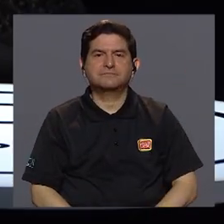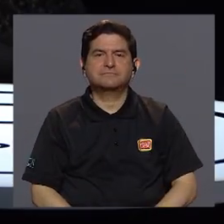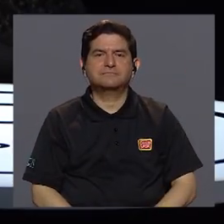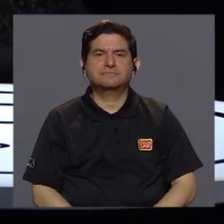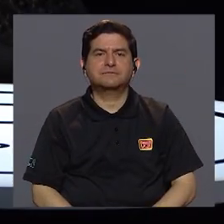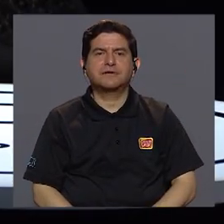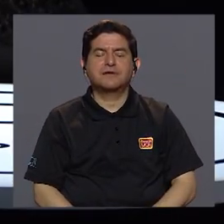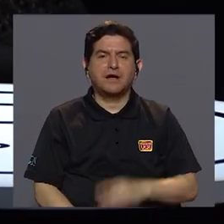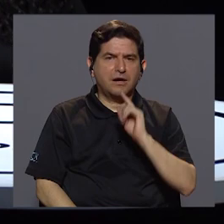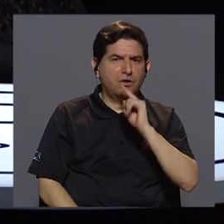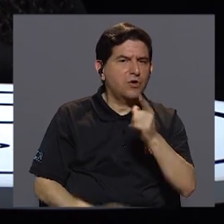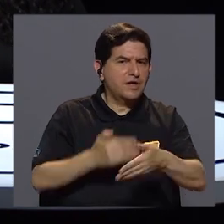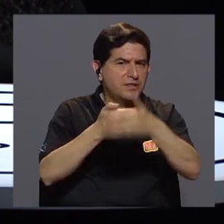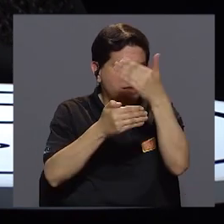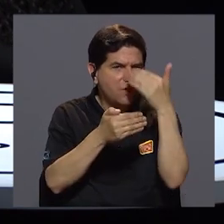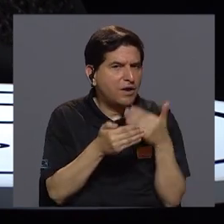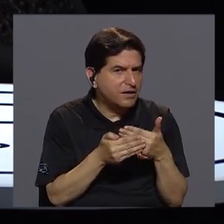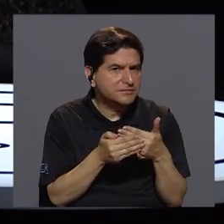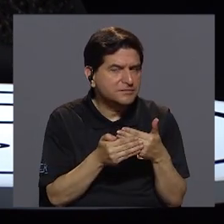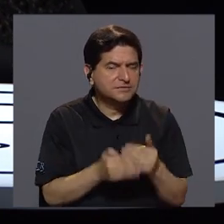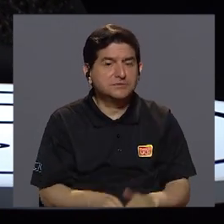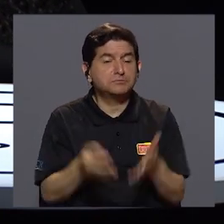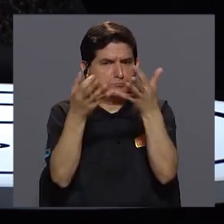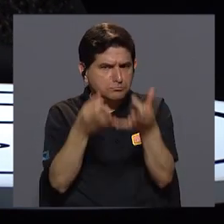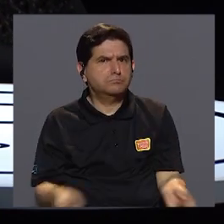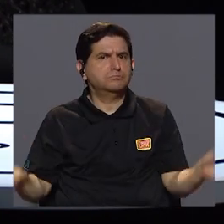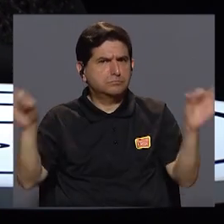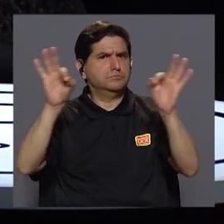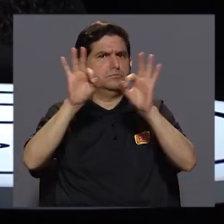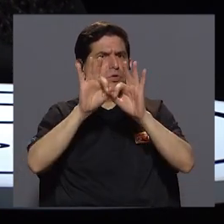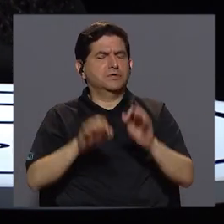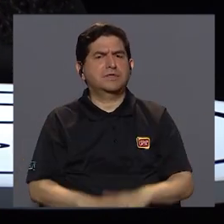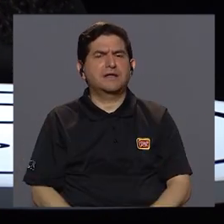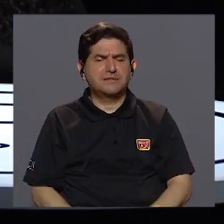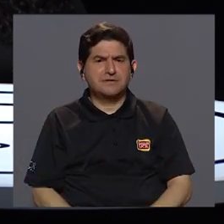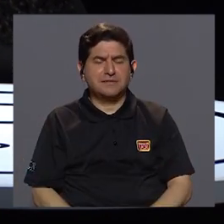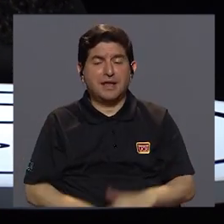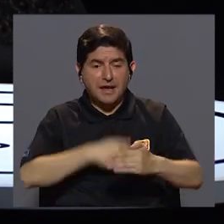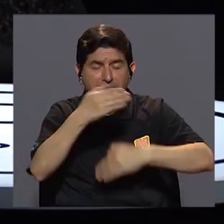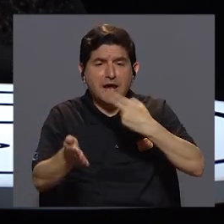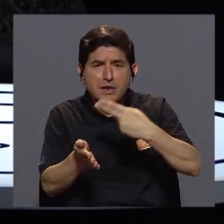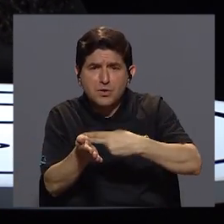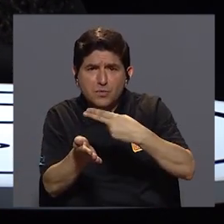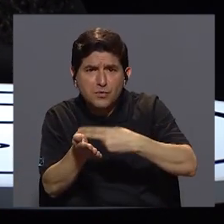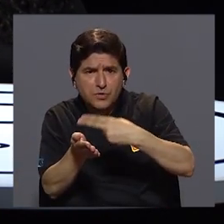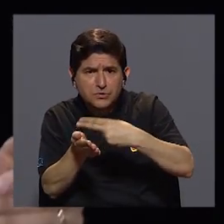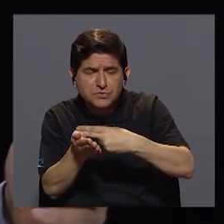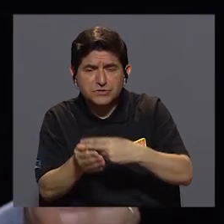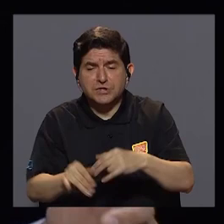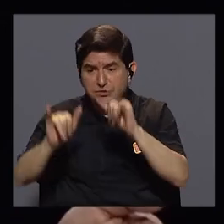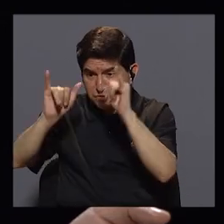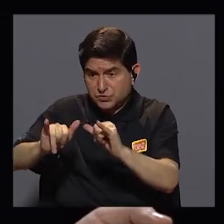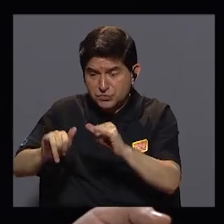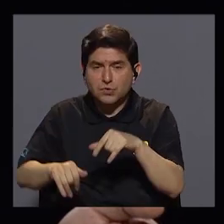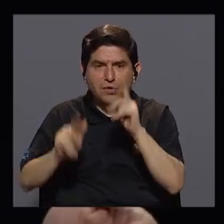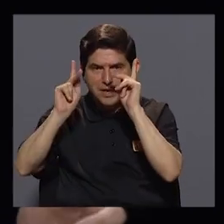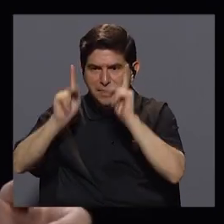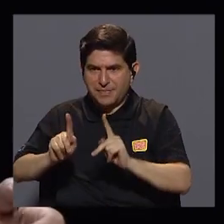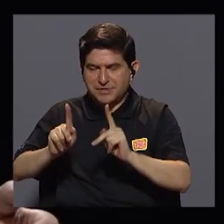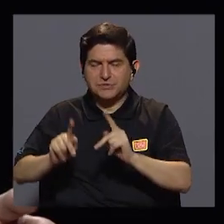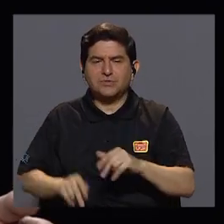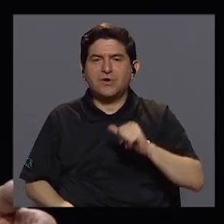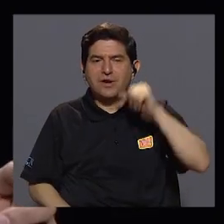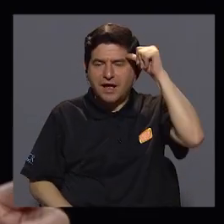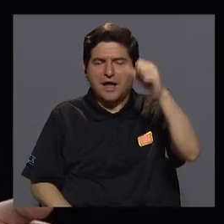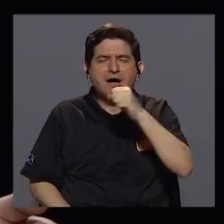términos de lo que presentó usted anteriormente, es muy importante que la hospitalización, por ejemplo, se va a convertir y la atención de esa persona mayor